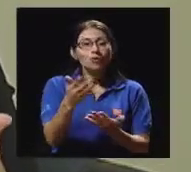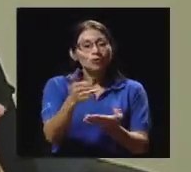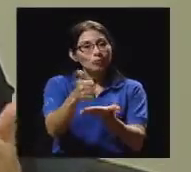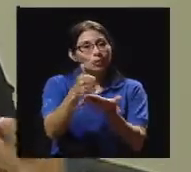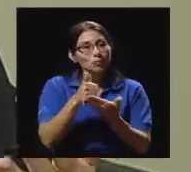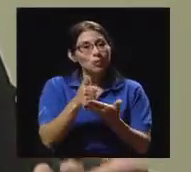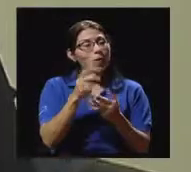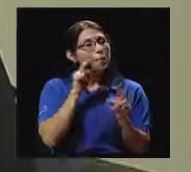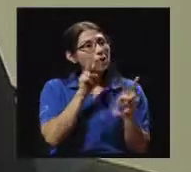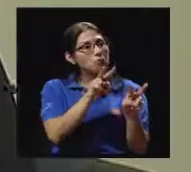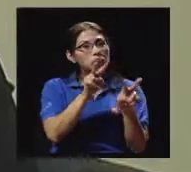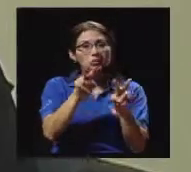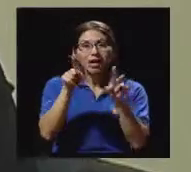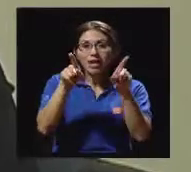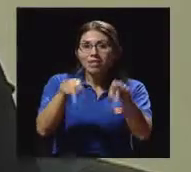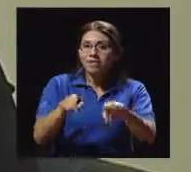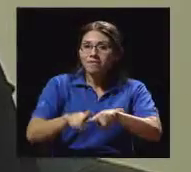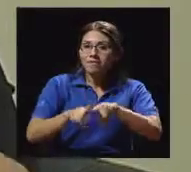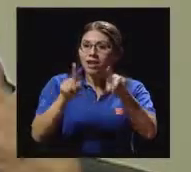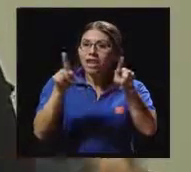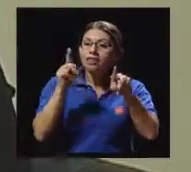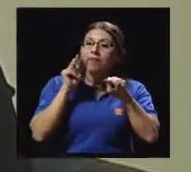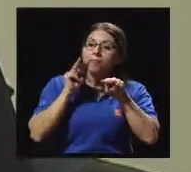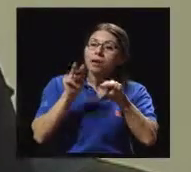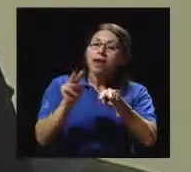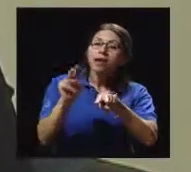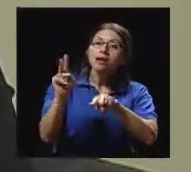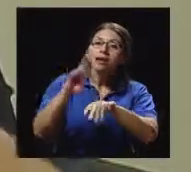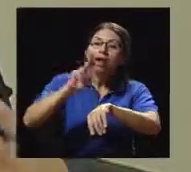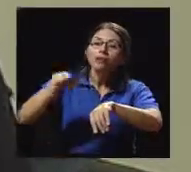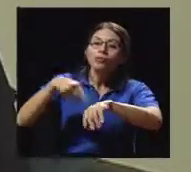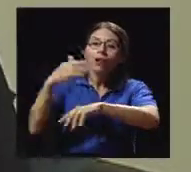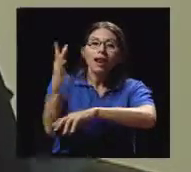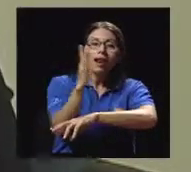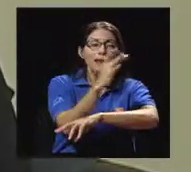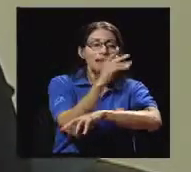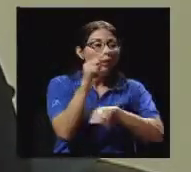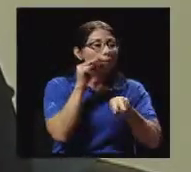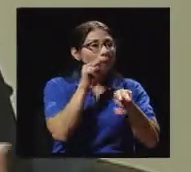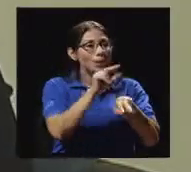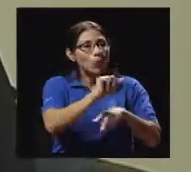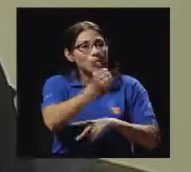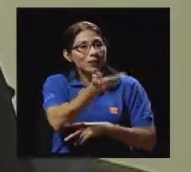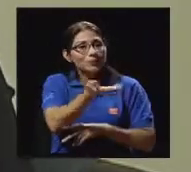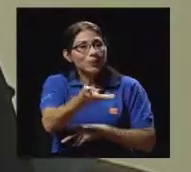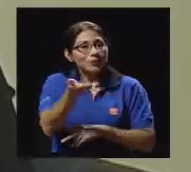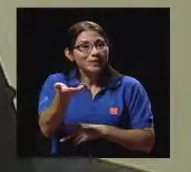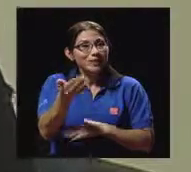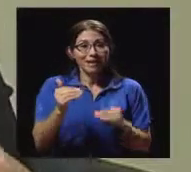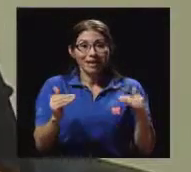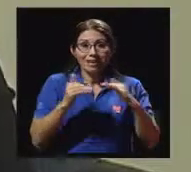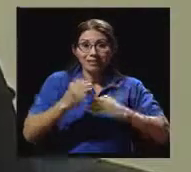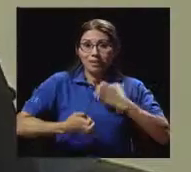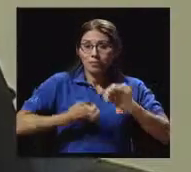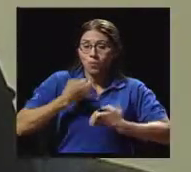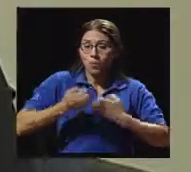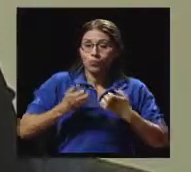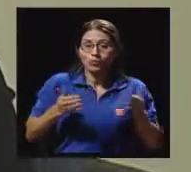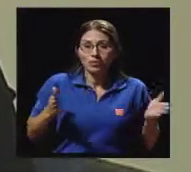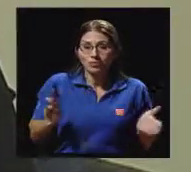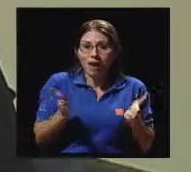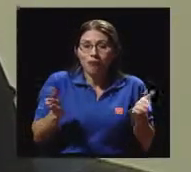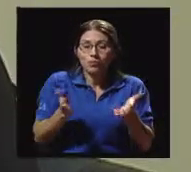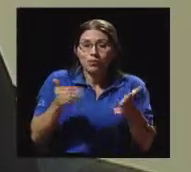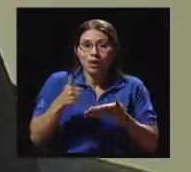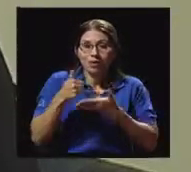espacios verdes, a ver naturaleza, a ver otras cosas que emocionalmente nos van a motivar, ¿verdad?